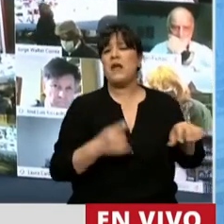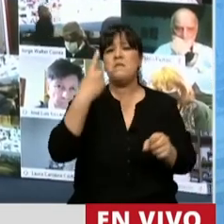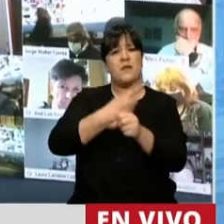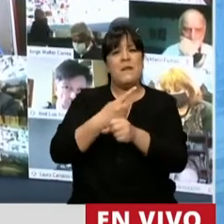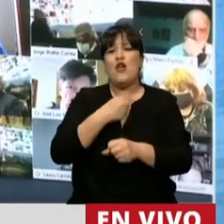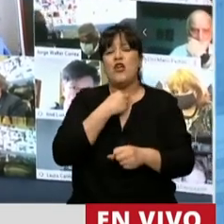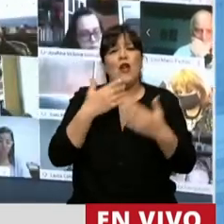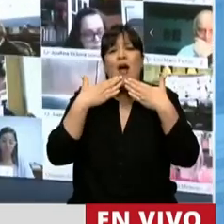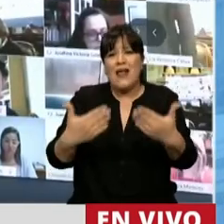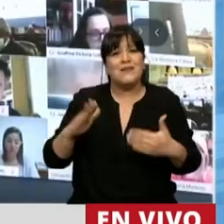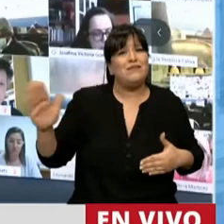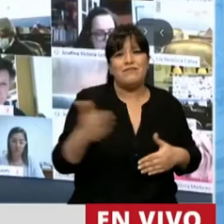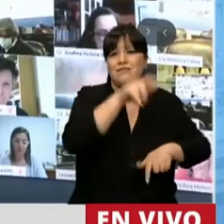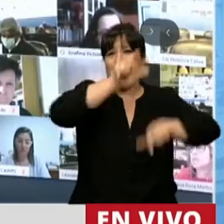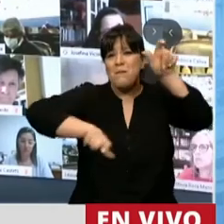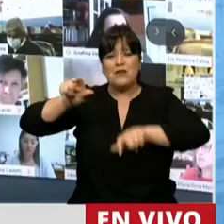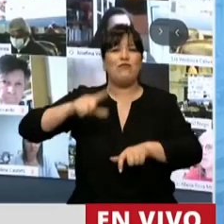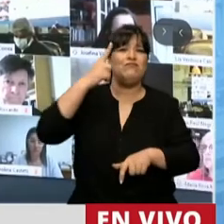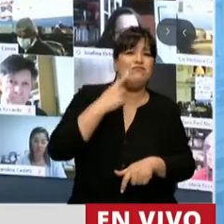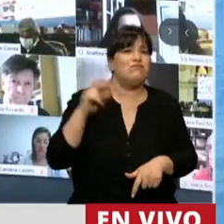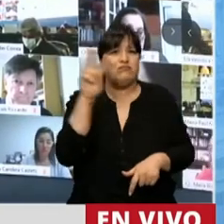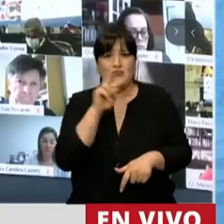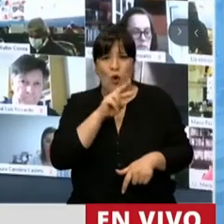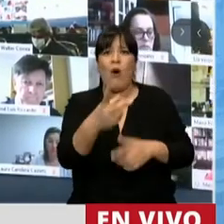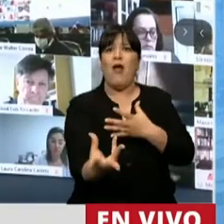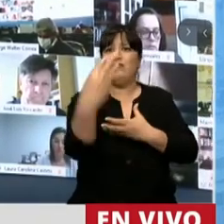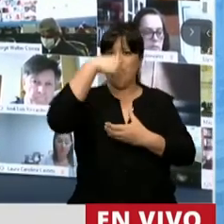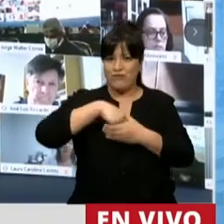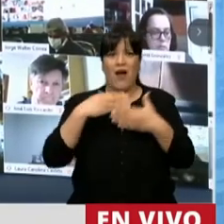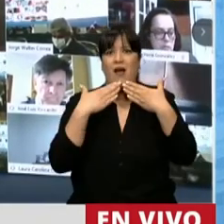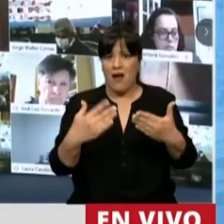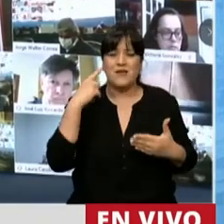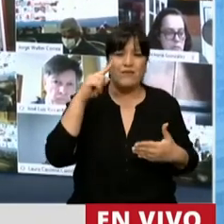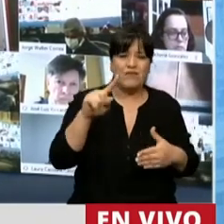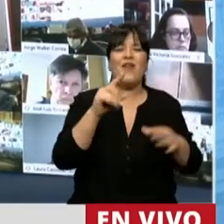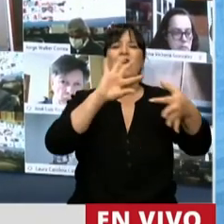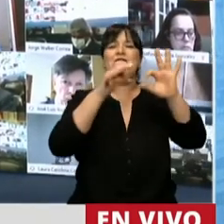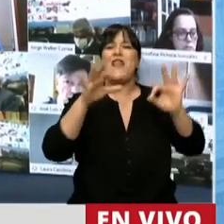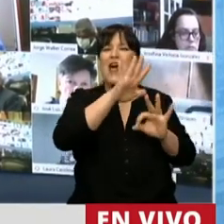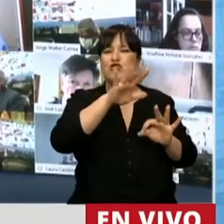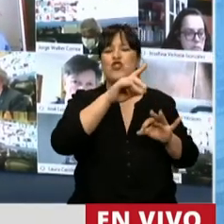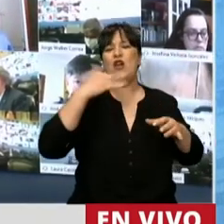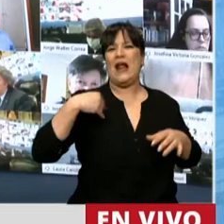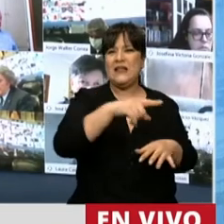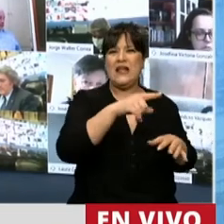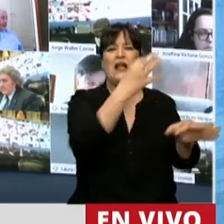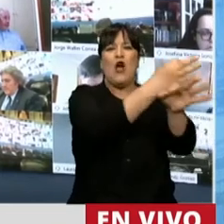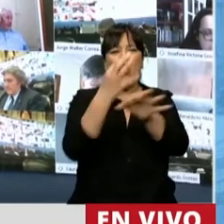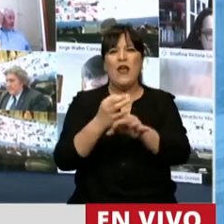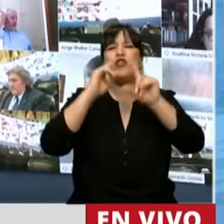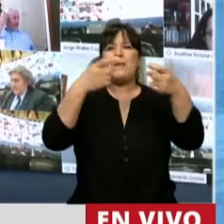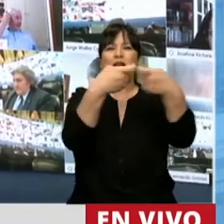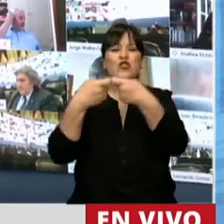actores y actoras que han tenido que ver con esto que hoy conseguimos, por un lado a la Federación Argentina de Colegios y Asociaciones de